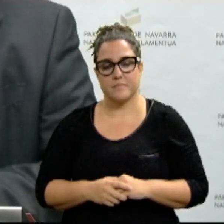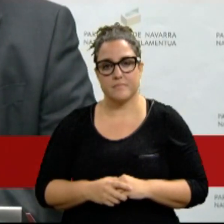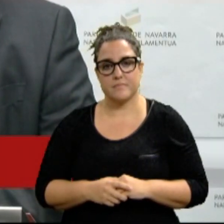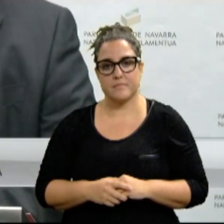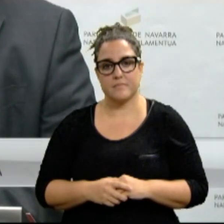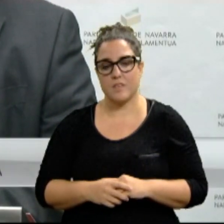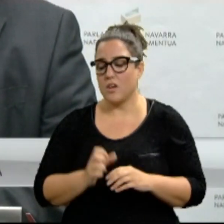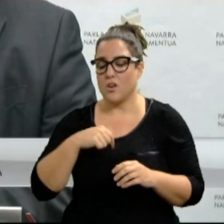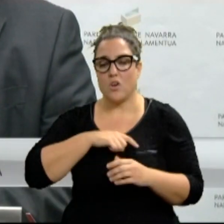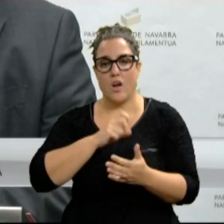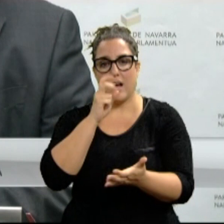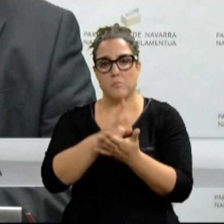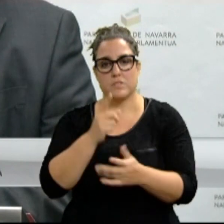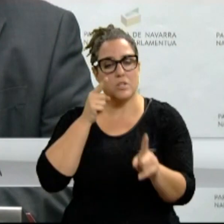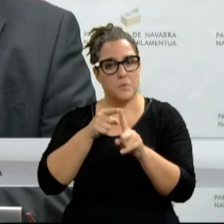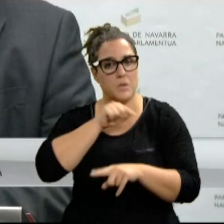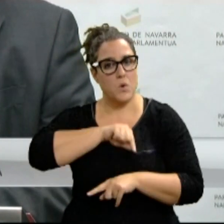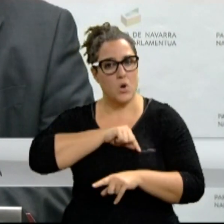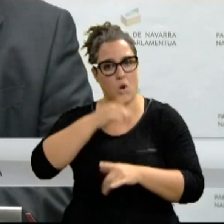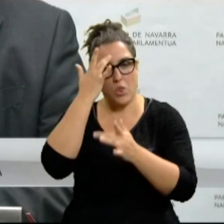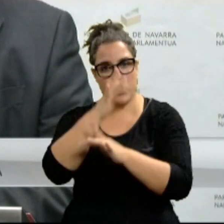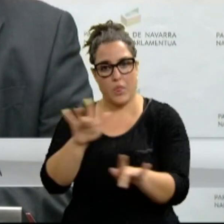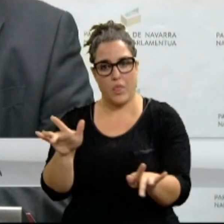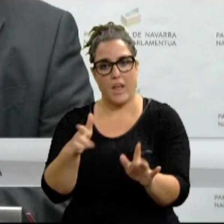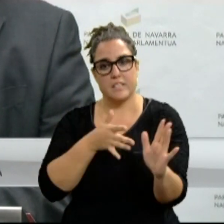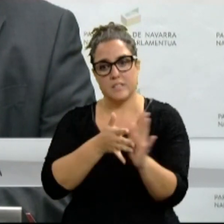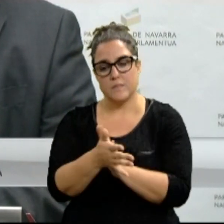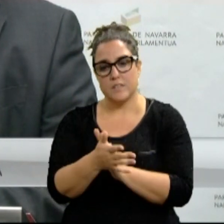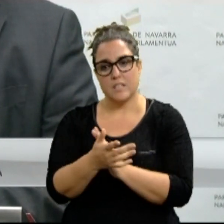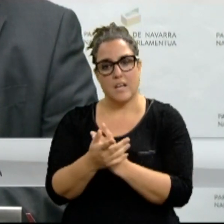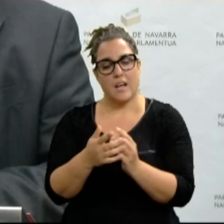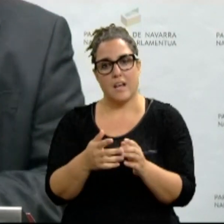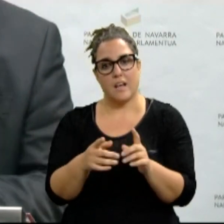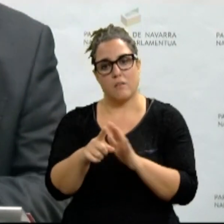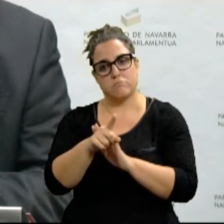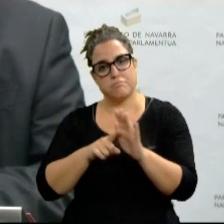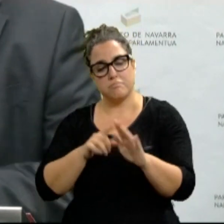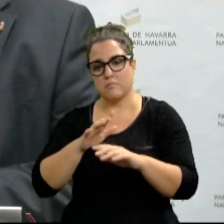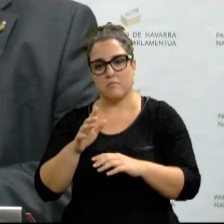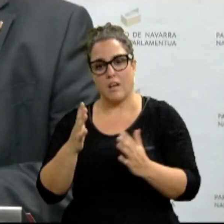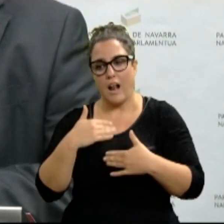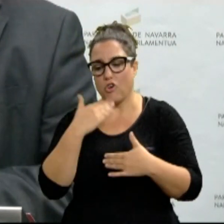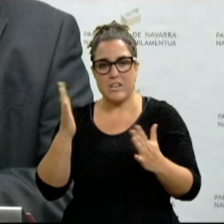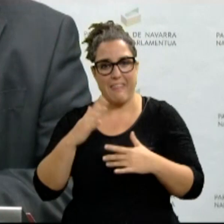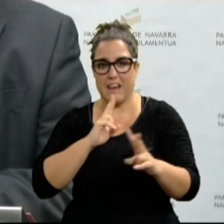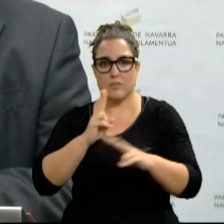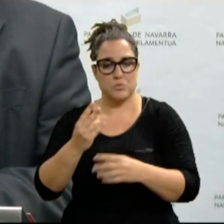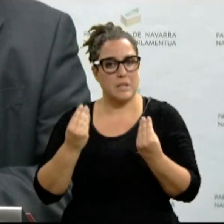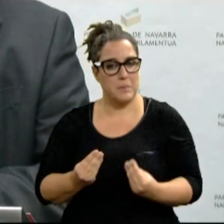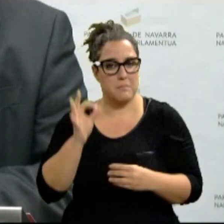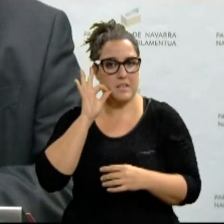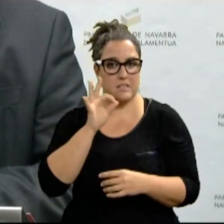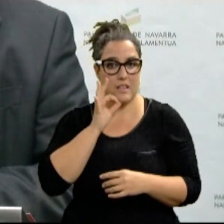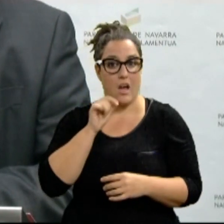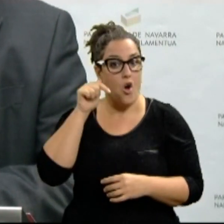Apuesta por concienciar sobre la necesidad de no dar un paso atrás en la respuesta al VIH-SIDA con el lema